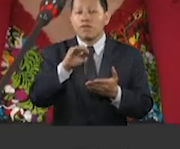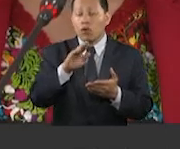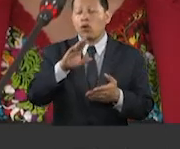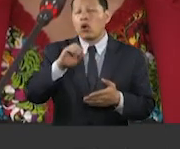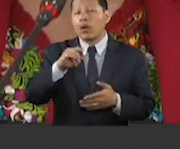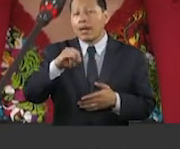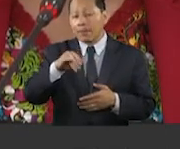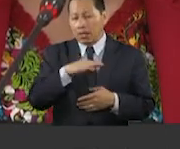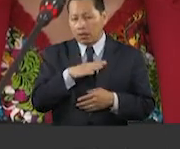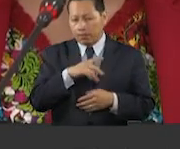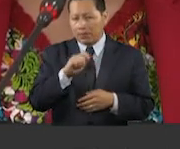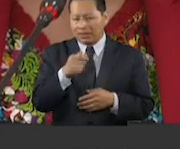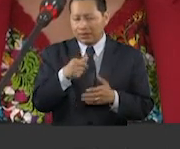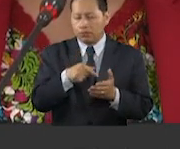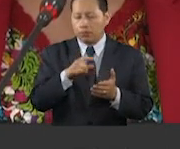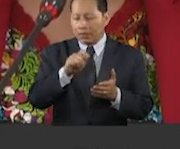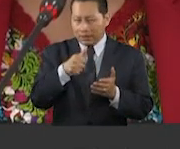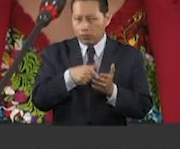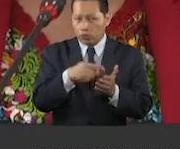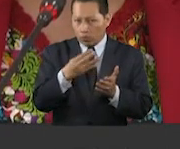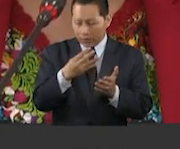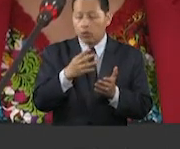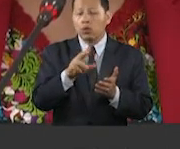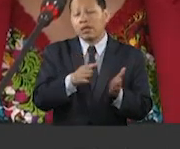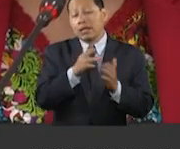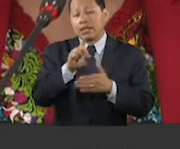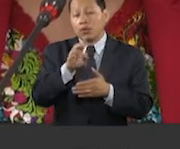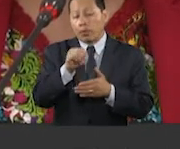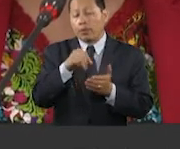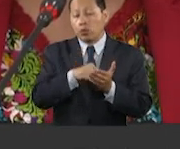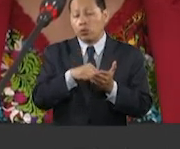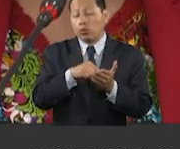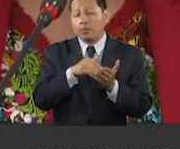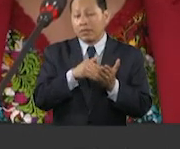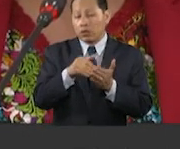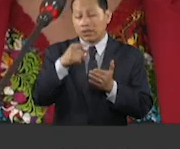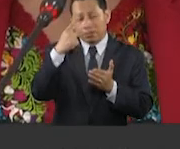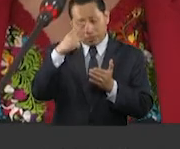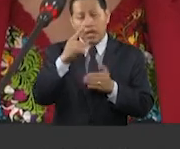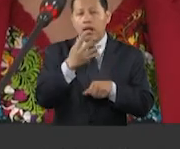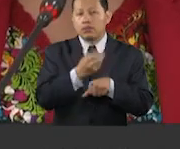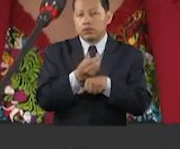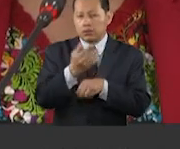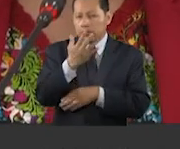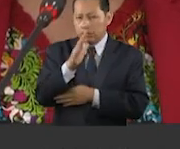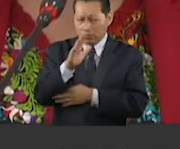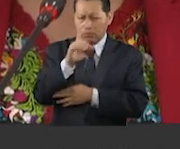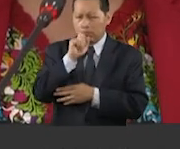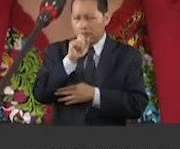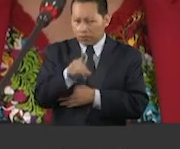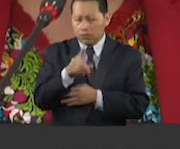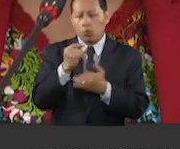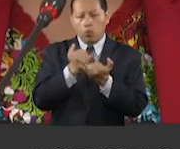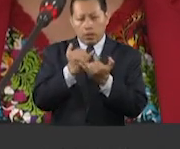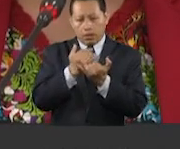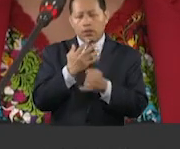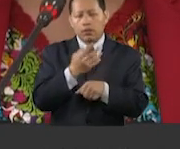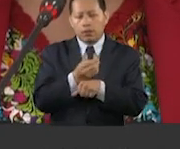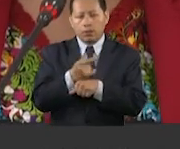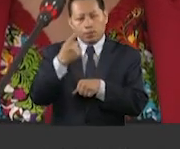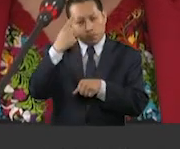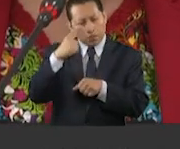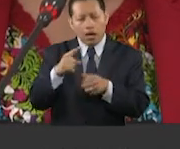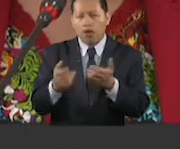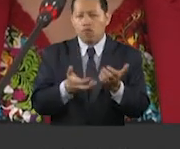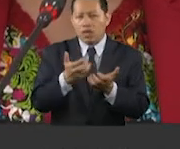46.4 millones de pesos, 39.9 millones de acciones de reforestación y restauración, así como el manejo del